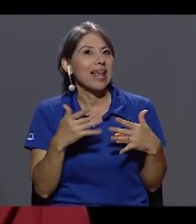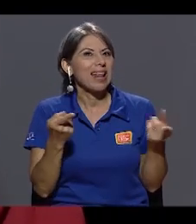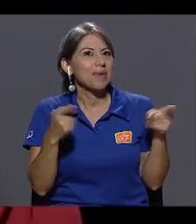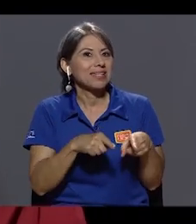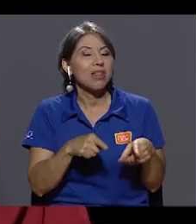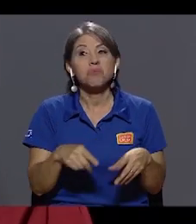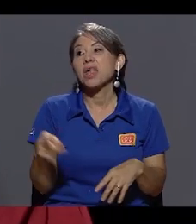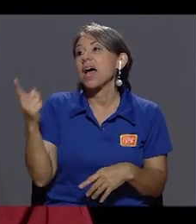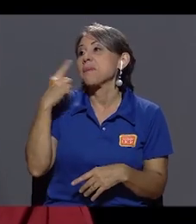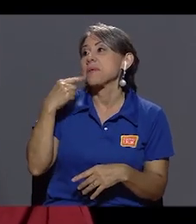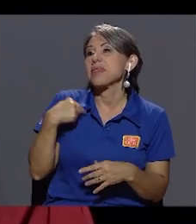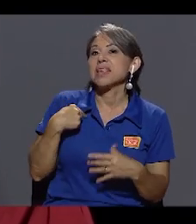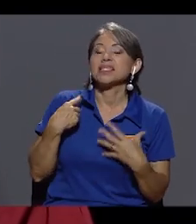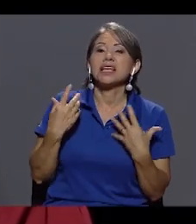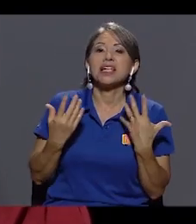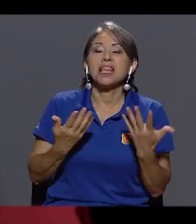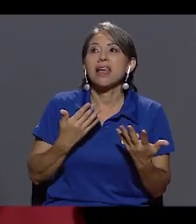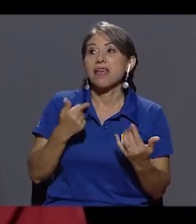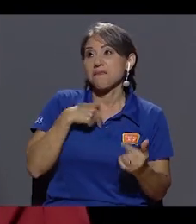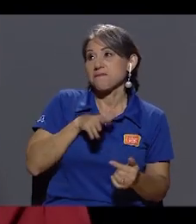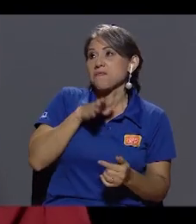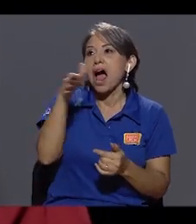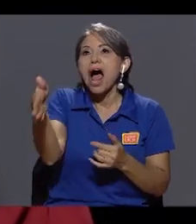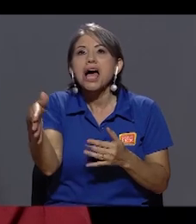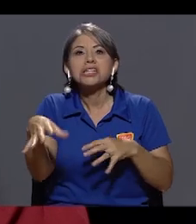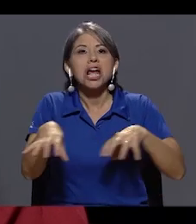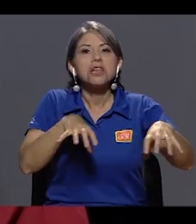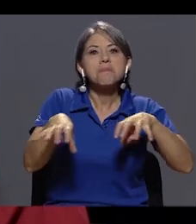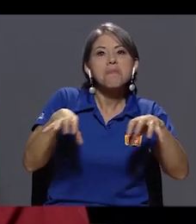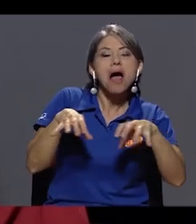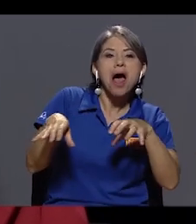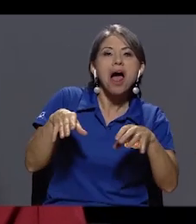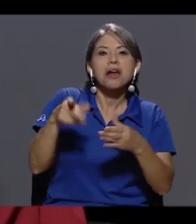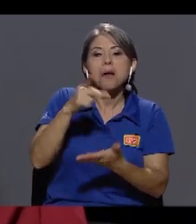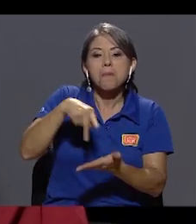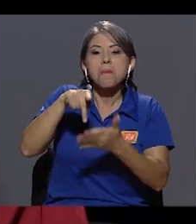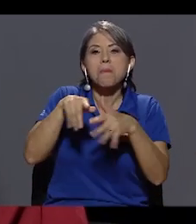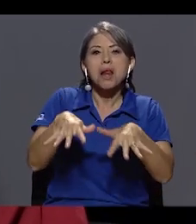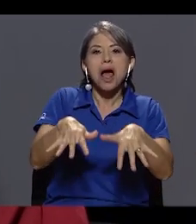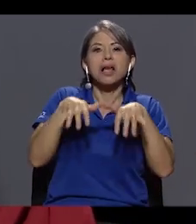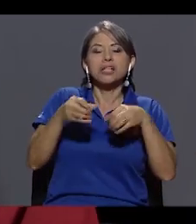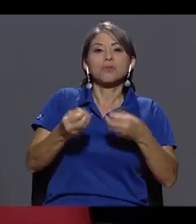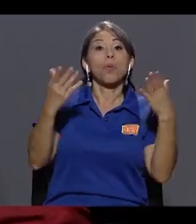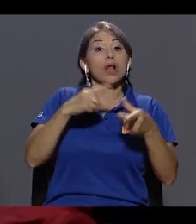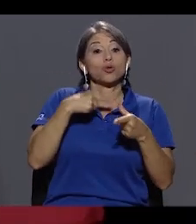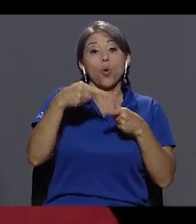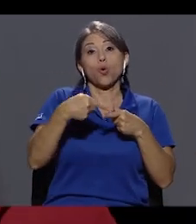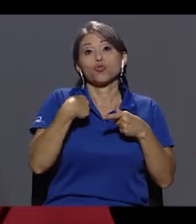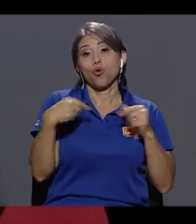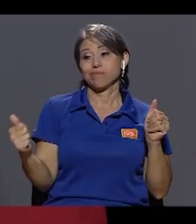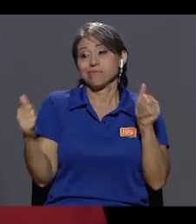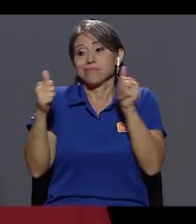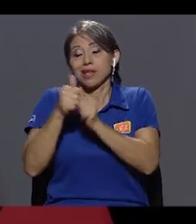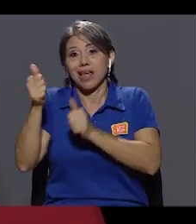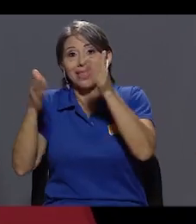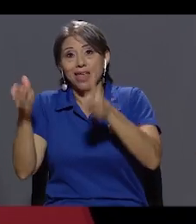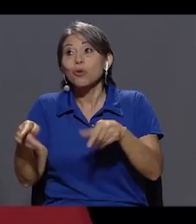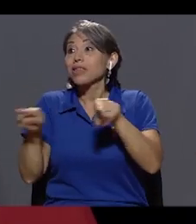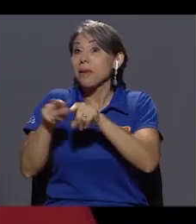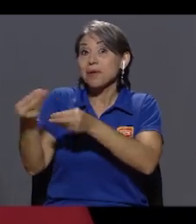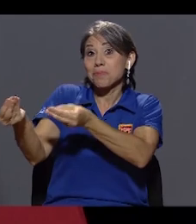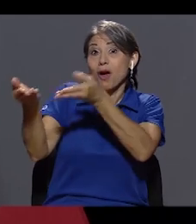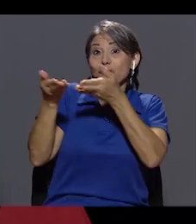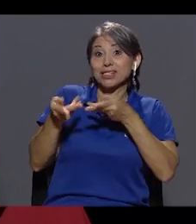han dicho que anime plazas públicas, que me une el candidato en sus giras. Incluso también han ofrecido algunos puestos, algunos